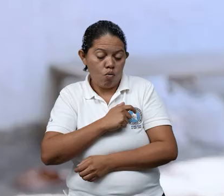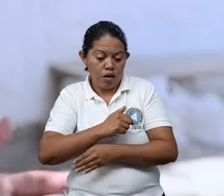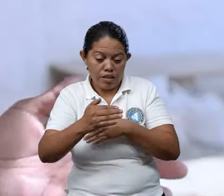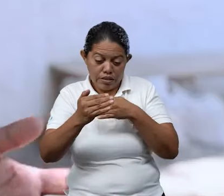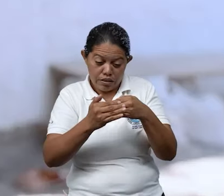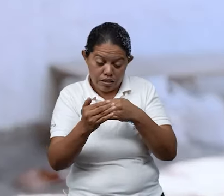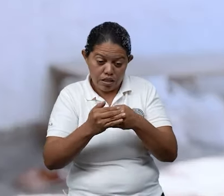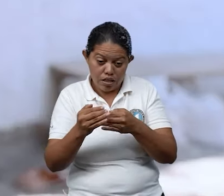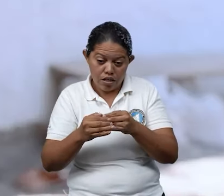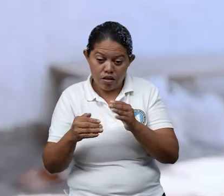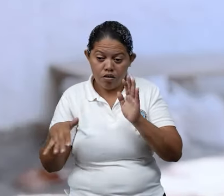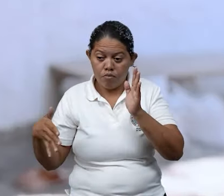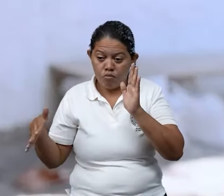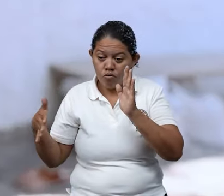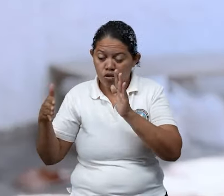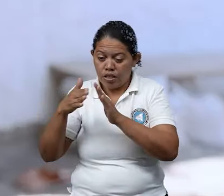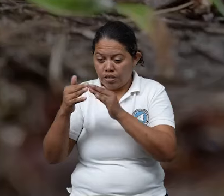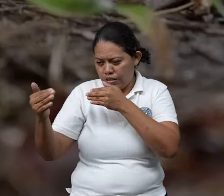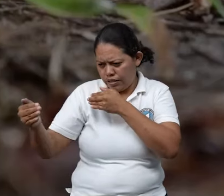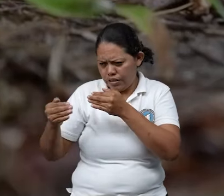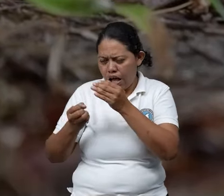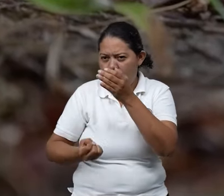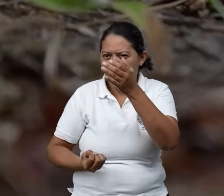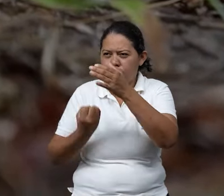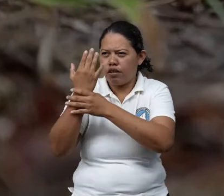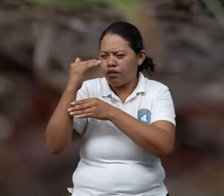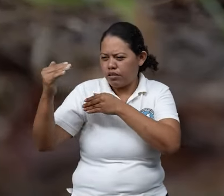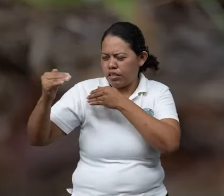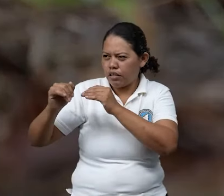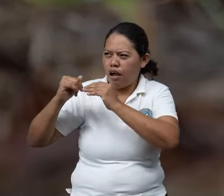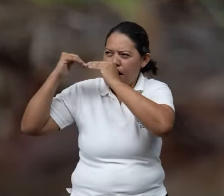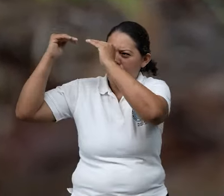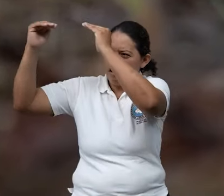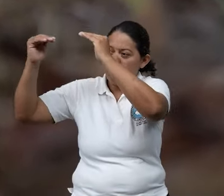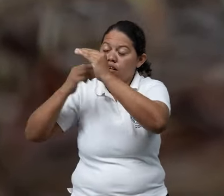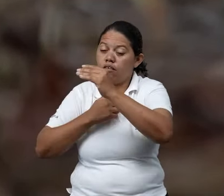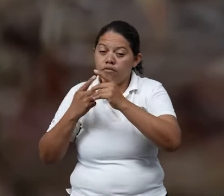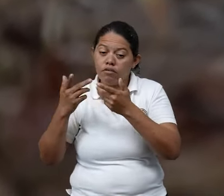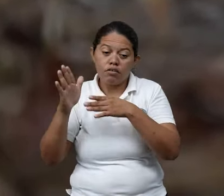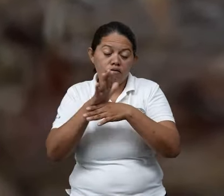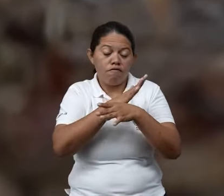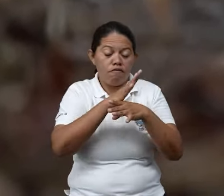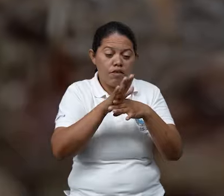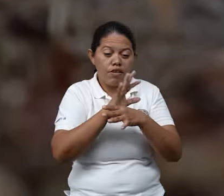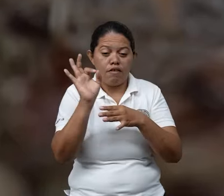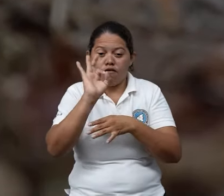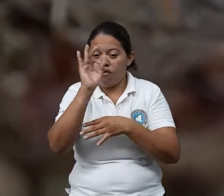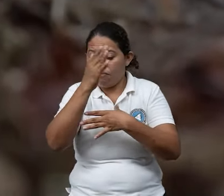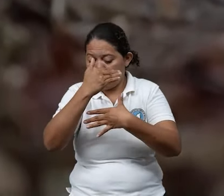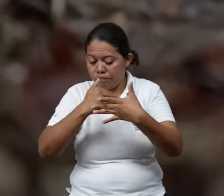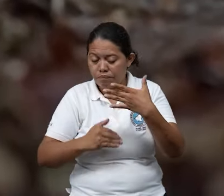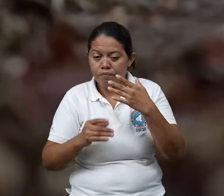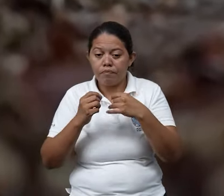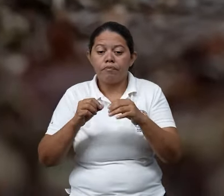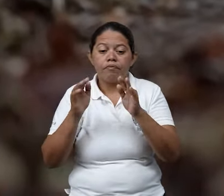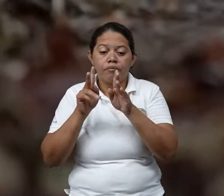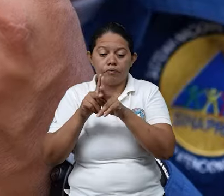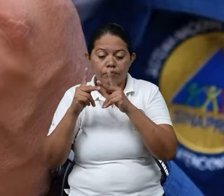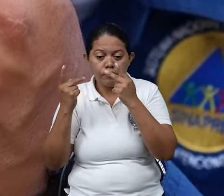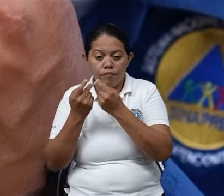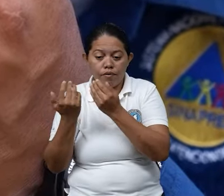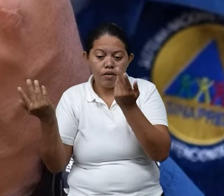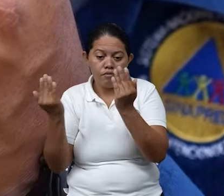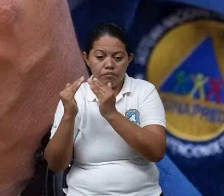la zona de la montaña, del volcán, que es alto. Los riesgos propios en cada zona han obligado a las comunidades